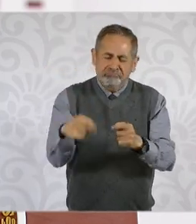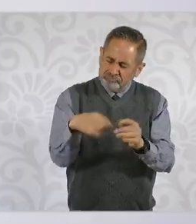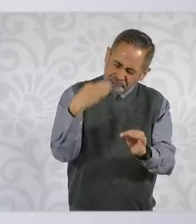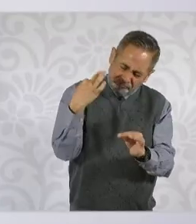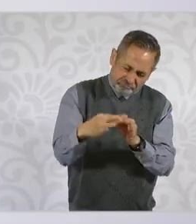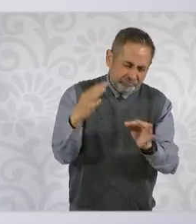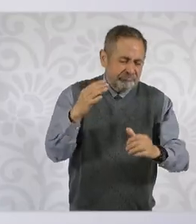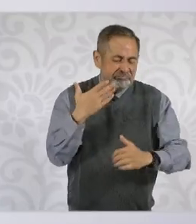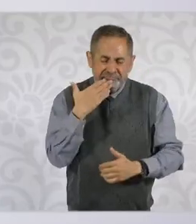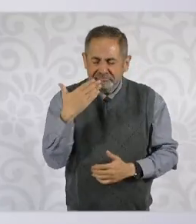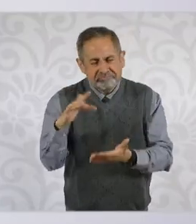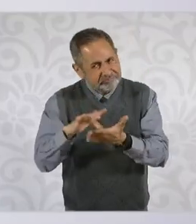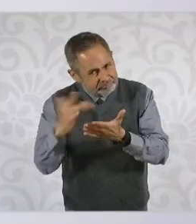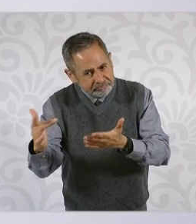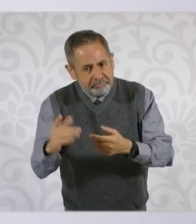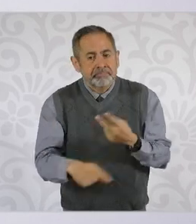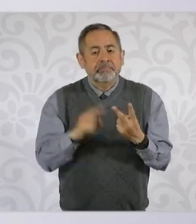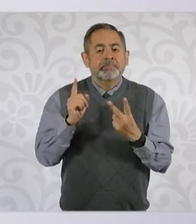Segundo,